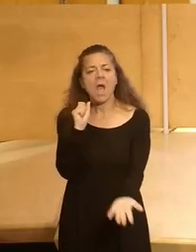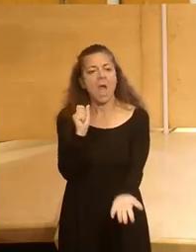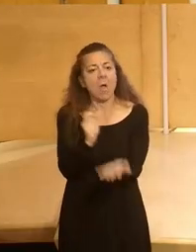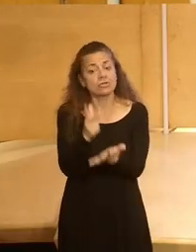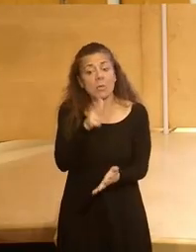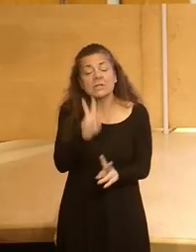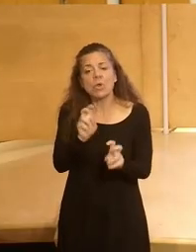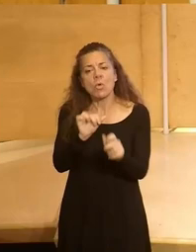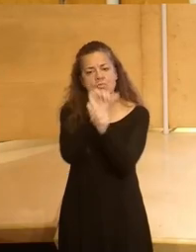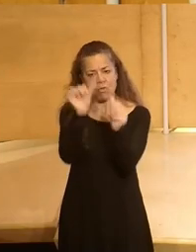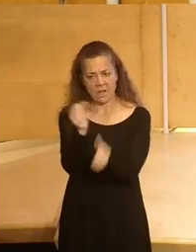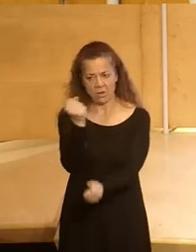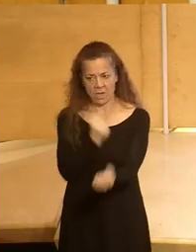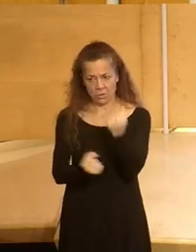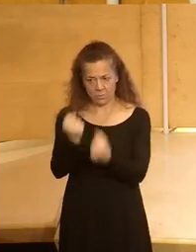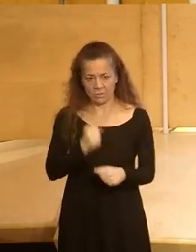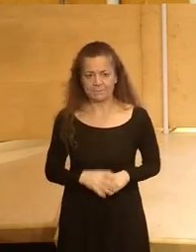ese nuevo modelo económico